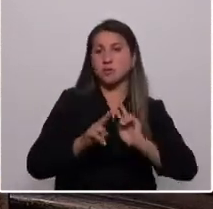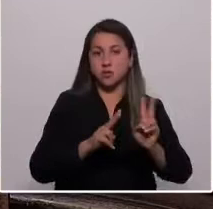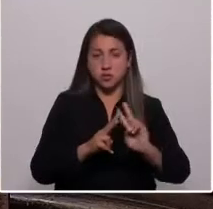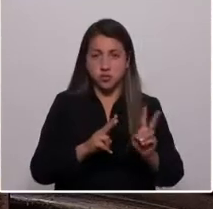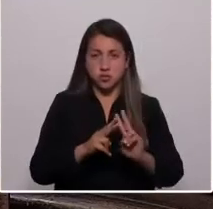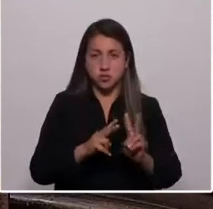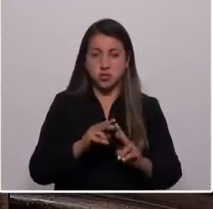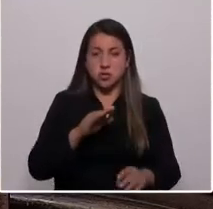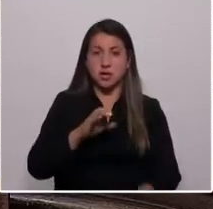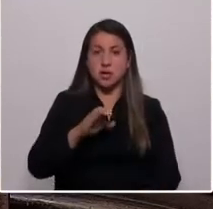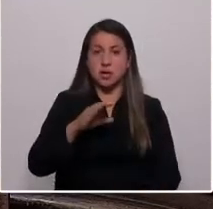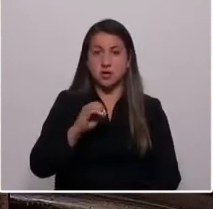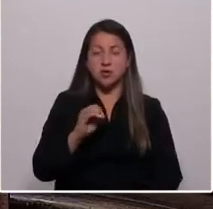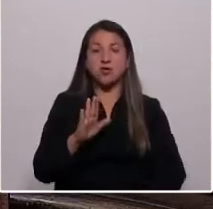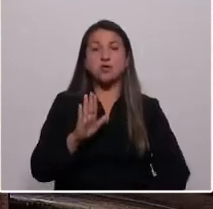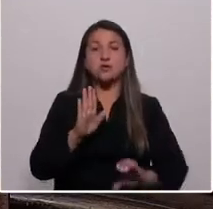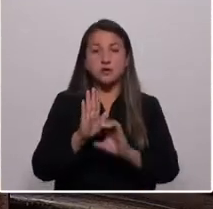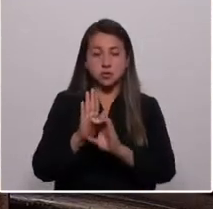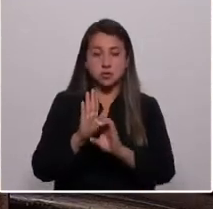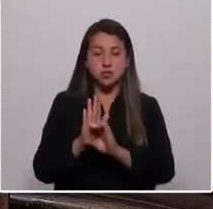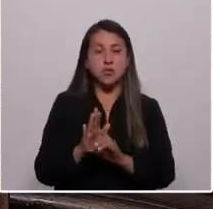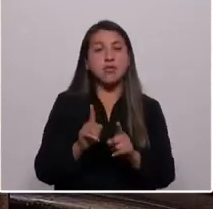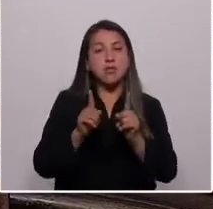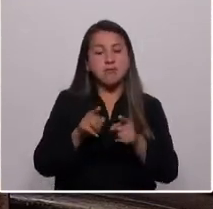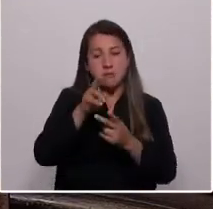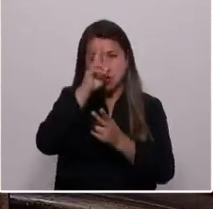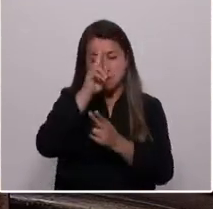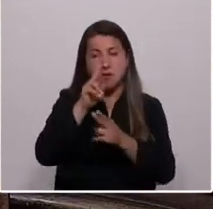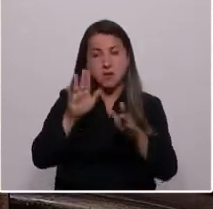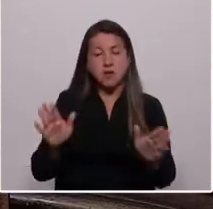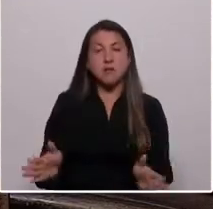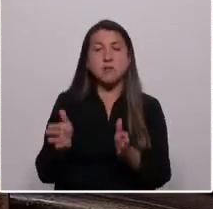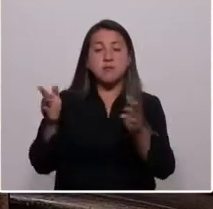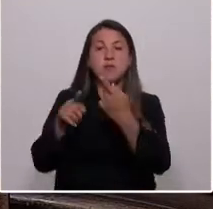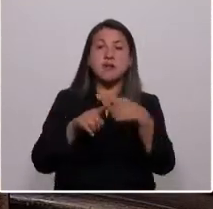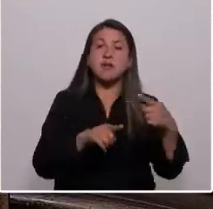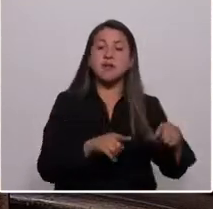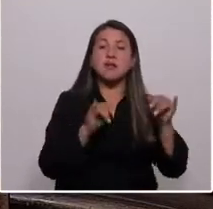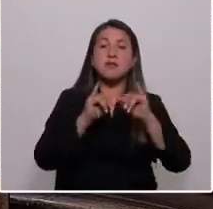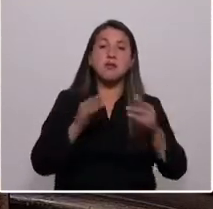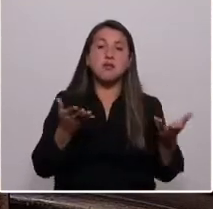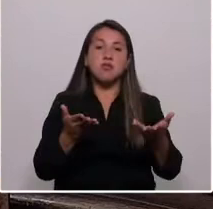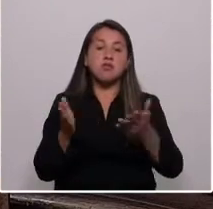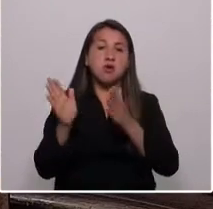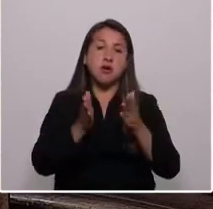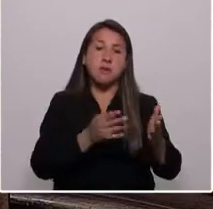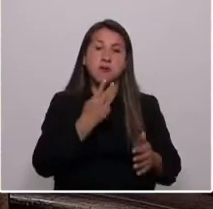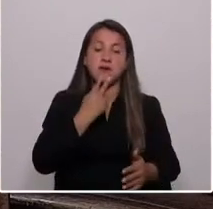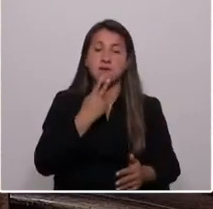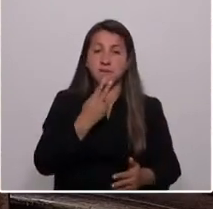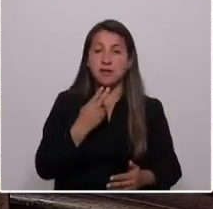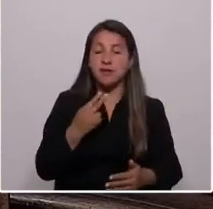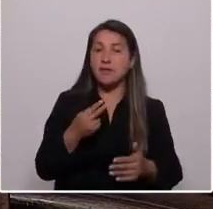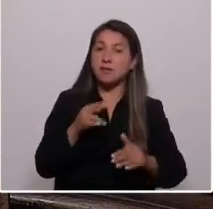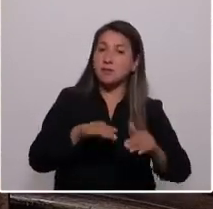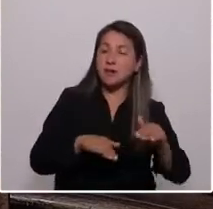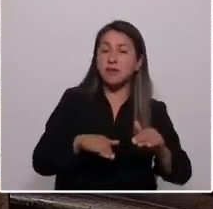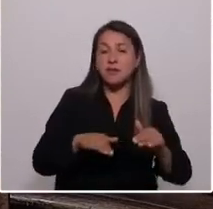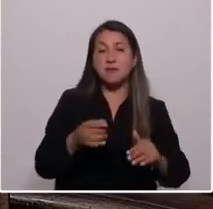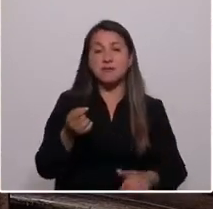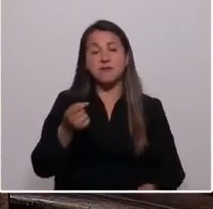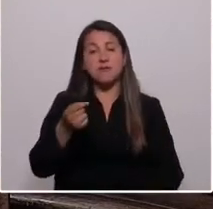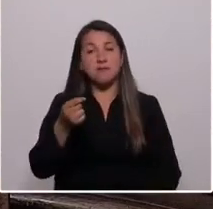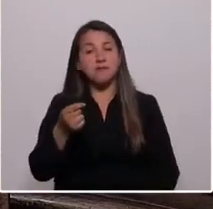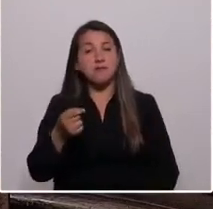ecoconstitución. Debemos respetar y promover las distintas formas de organizar la vida en común de acuerdo a los valores, costumbres y anhelos